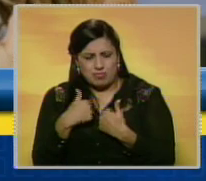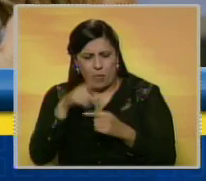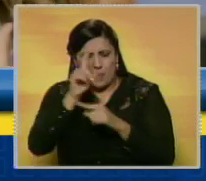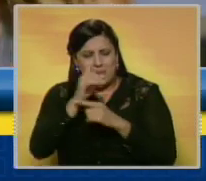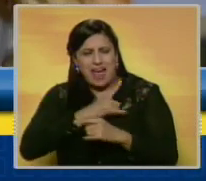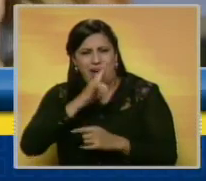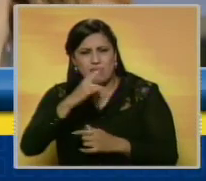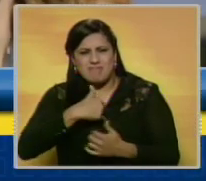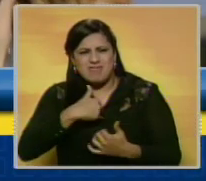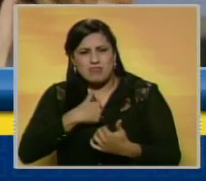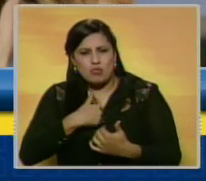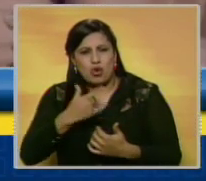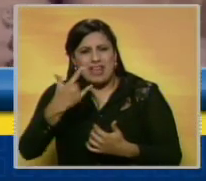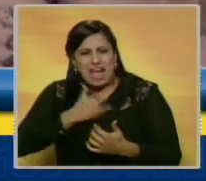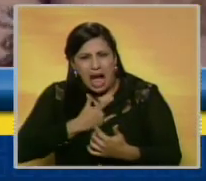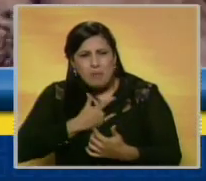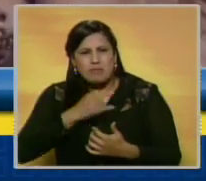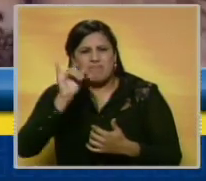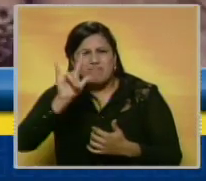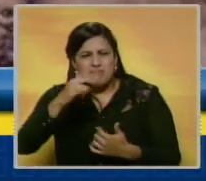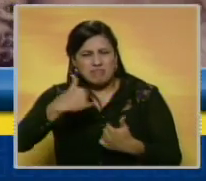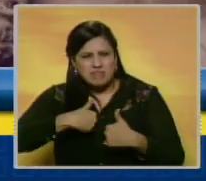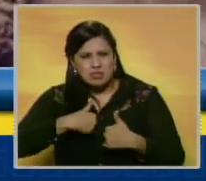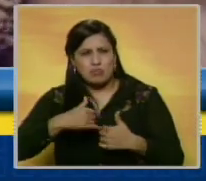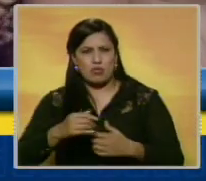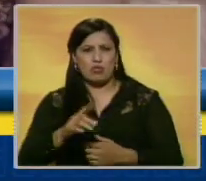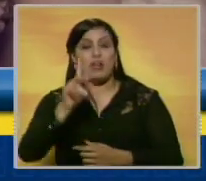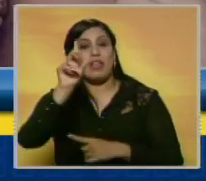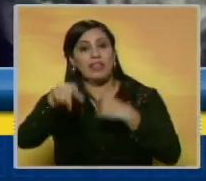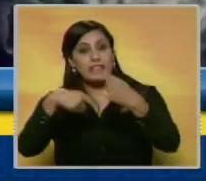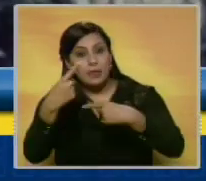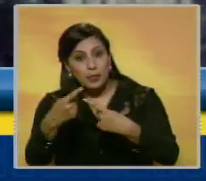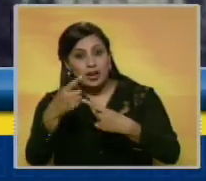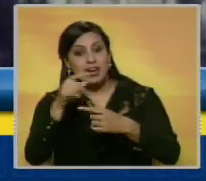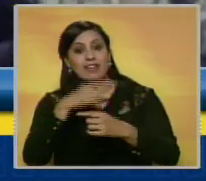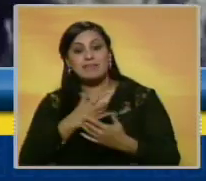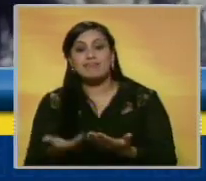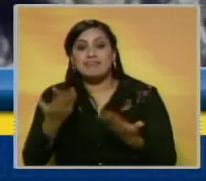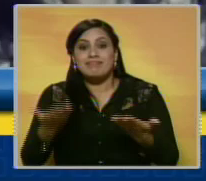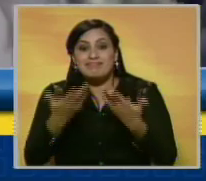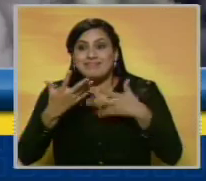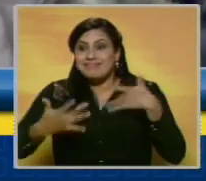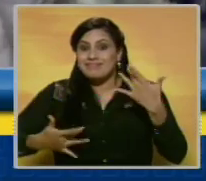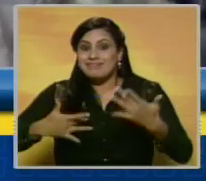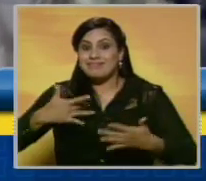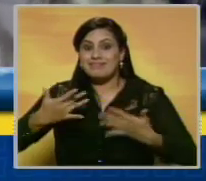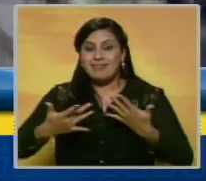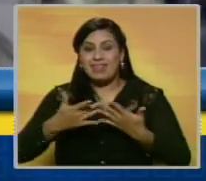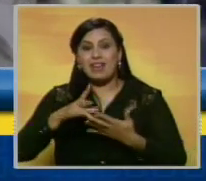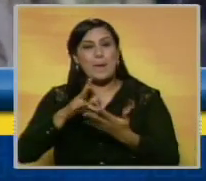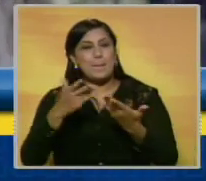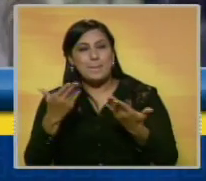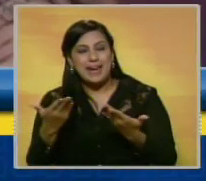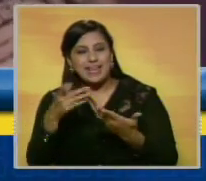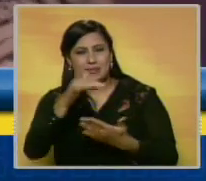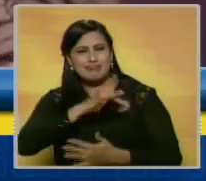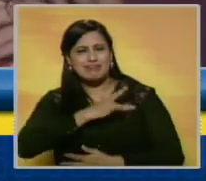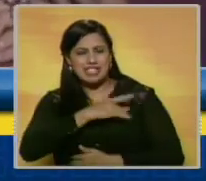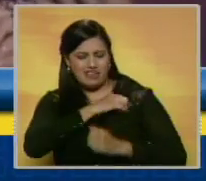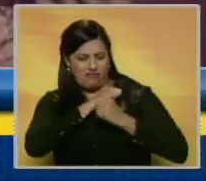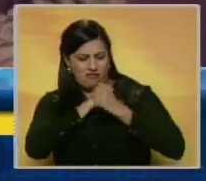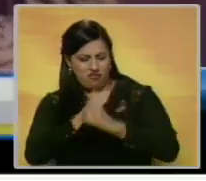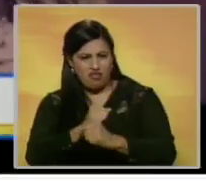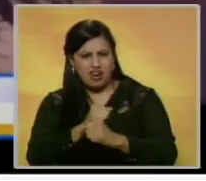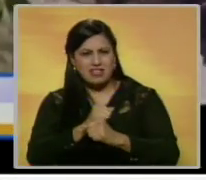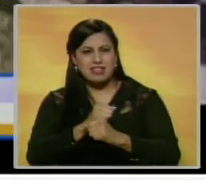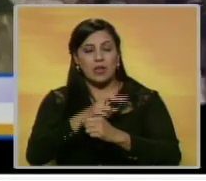primer amor. Uno debe de ser ese amor en mí. Entonces es para eso, para levantarte el ánimo, para que te sientas fuerte,